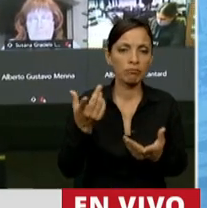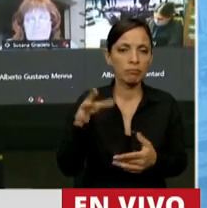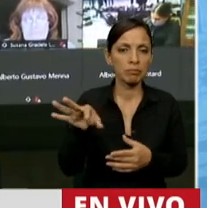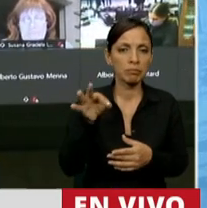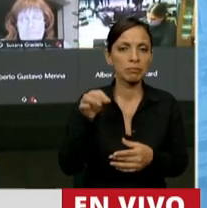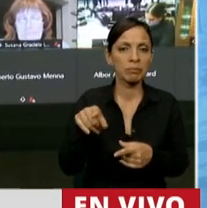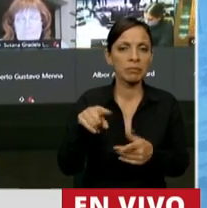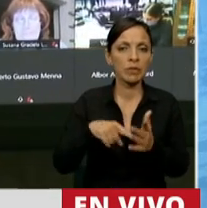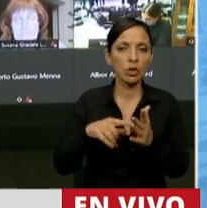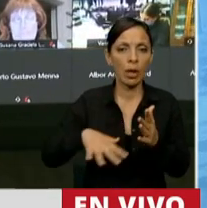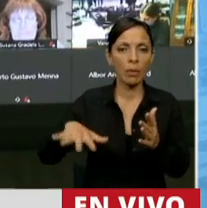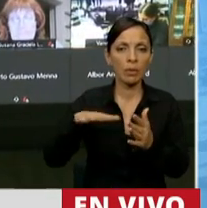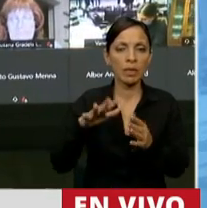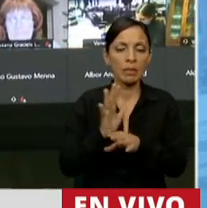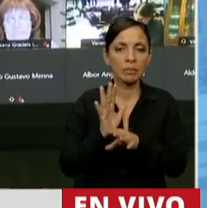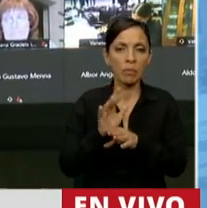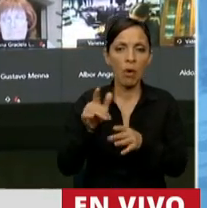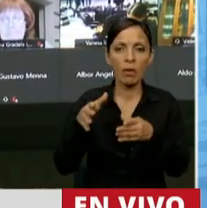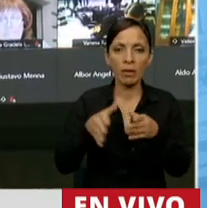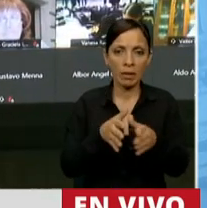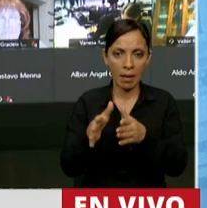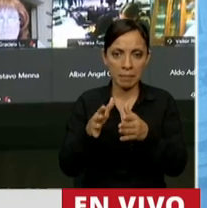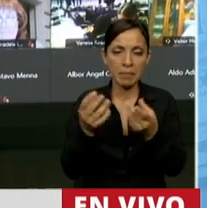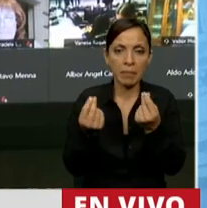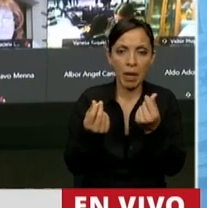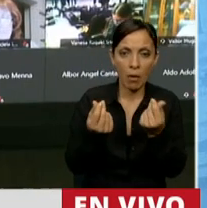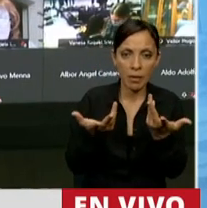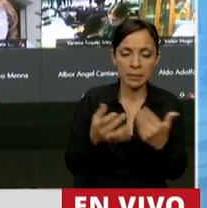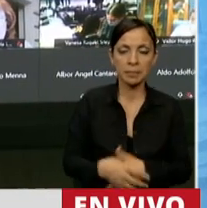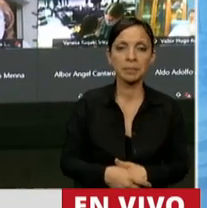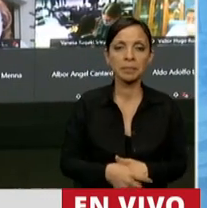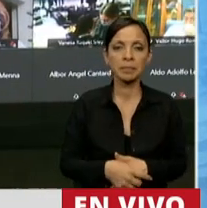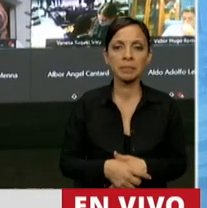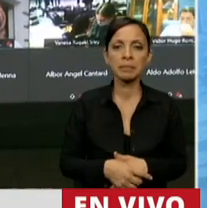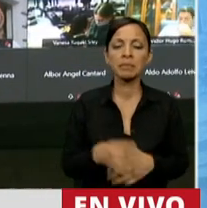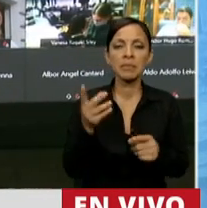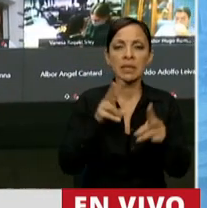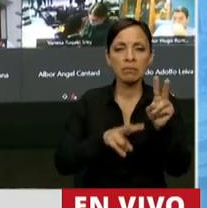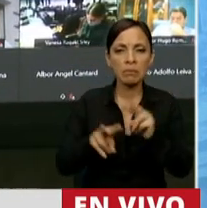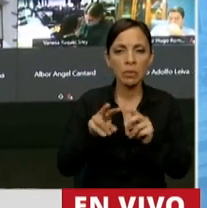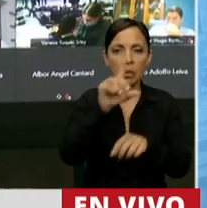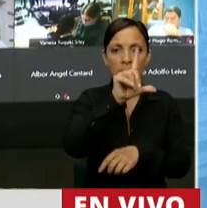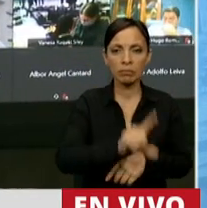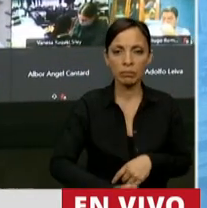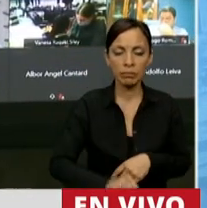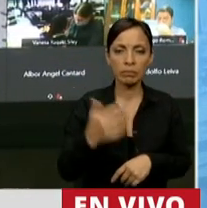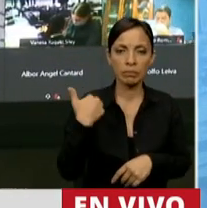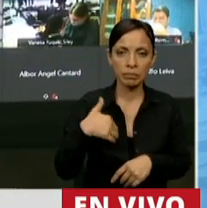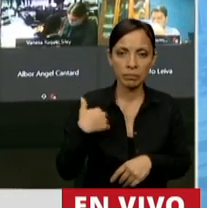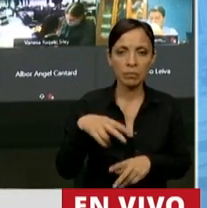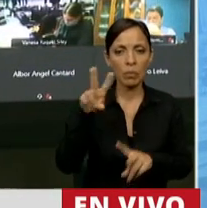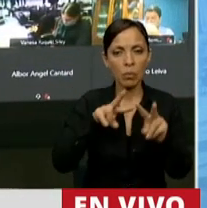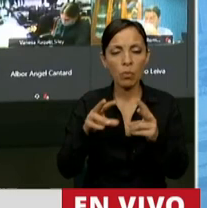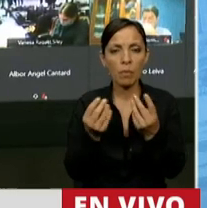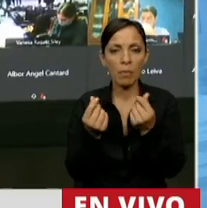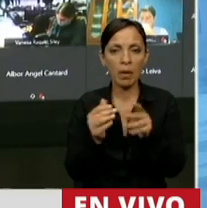ciudad como un faro de valores que se buscan a lo largo y a lo ancho del país, de muchos ciudadanos